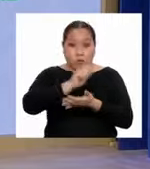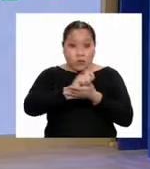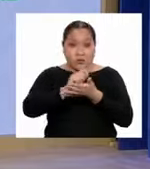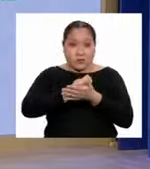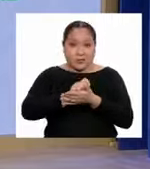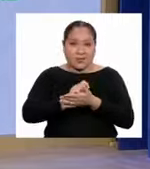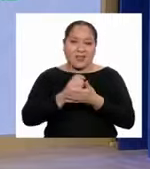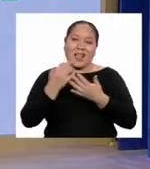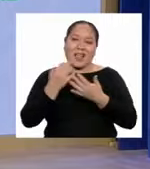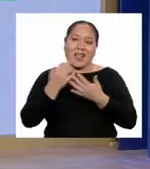Ahora sí, me voy. Y eso